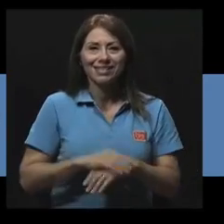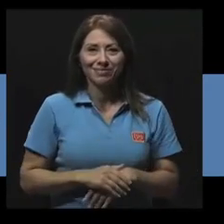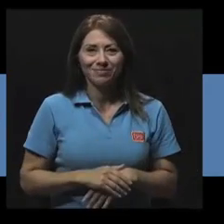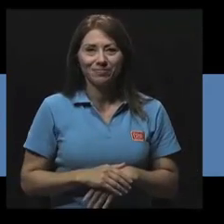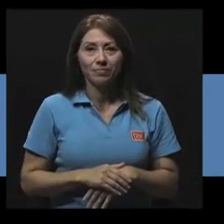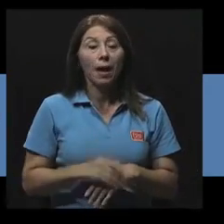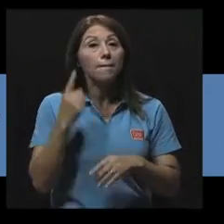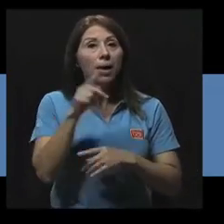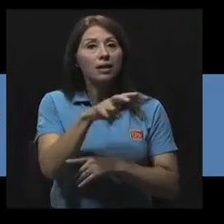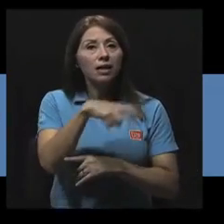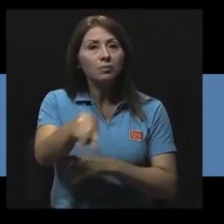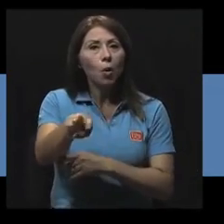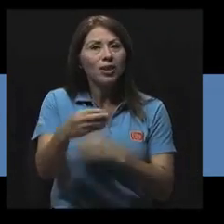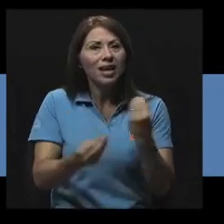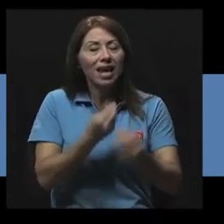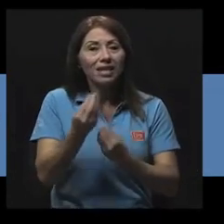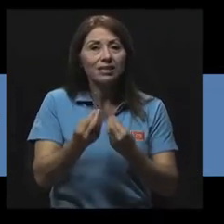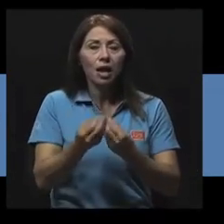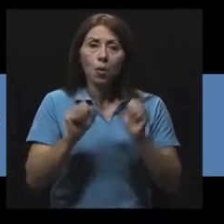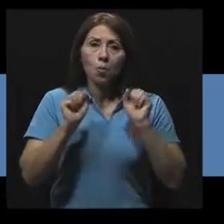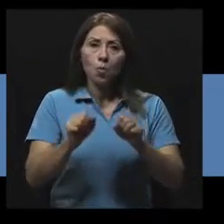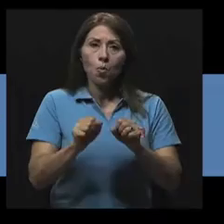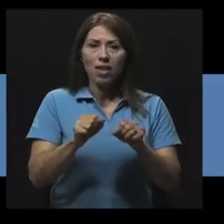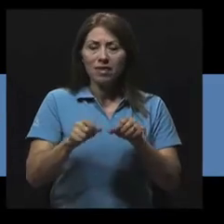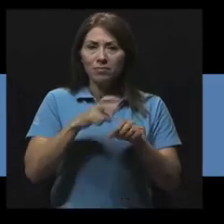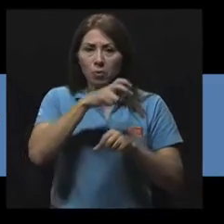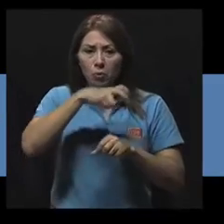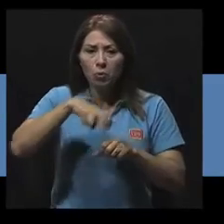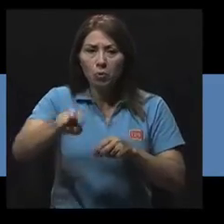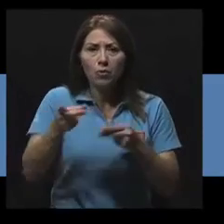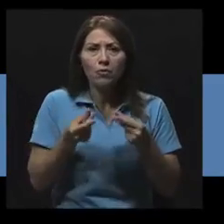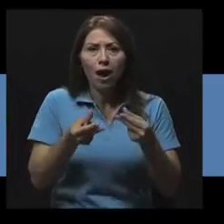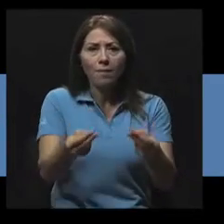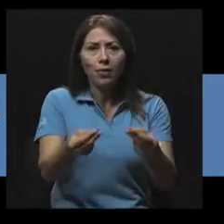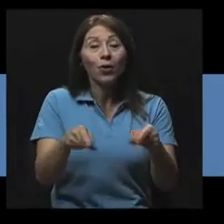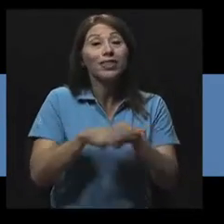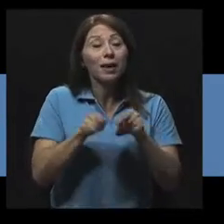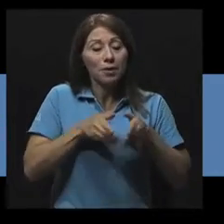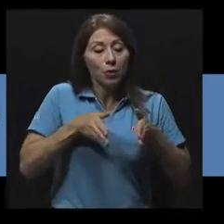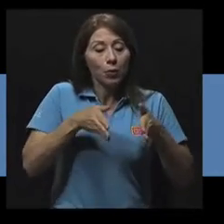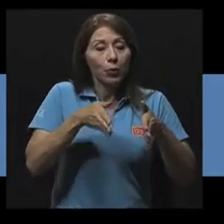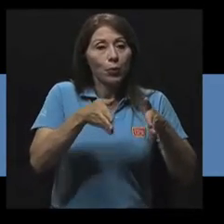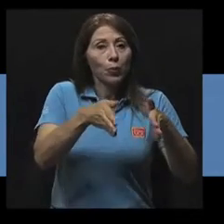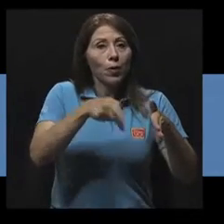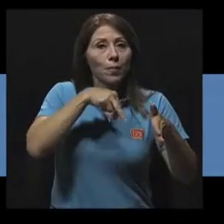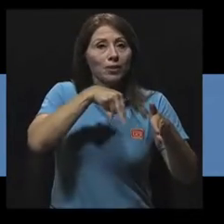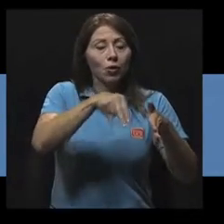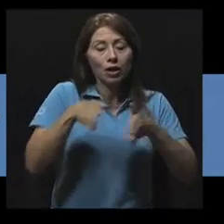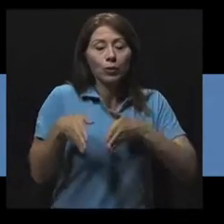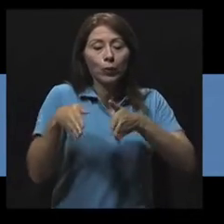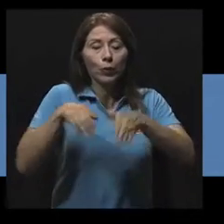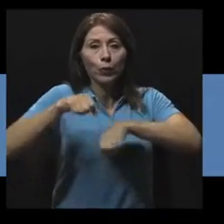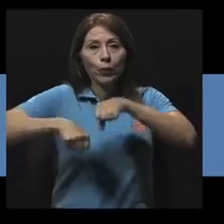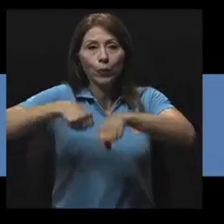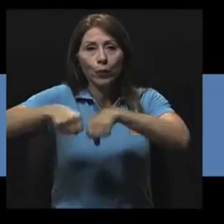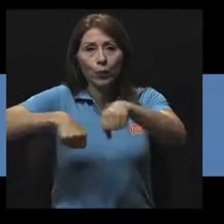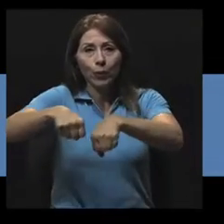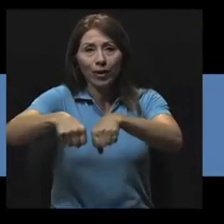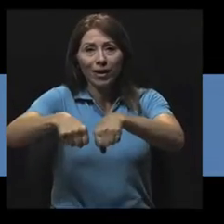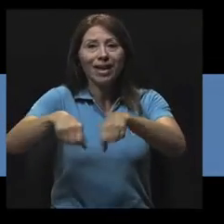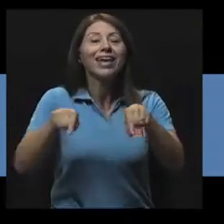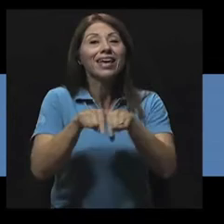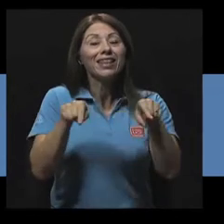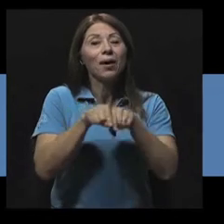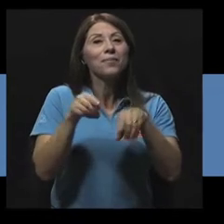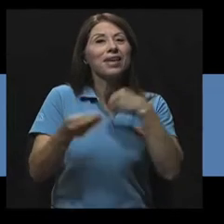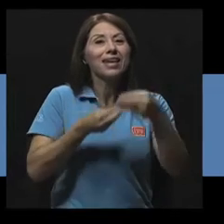priorizar el transporte urbano rápido, las sendas peatonales y de bicicletas en las ciudades y el transporte de cargas y pasajeros por